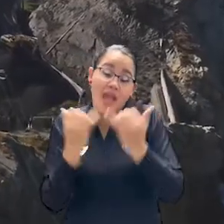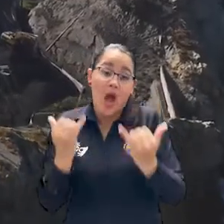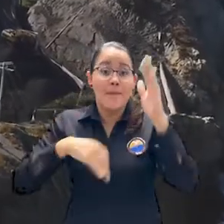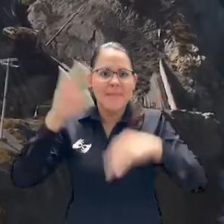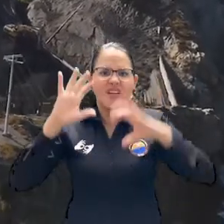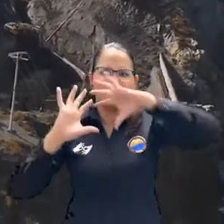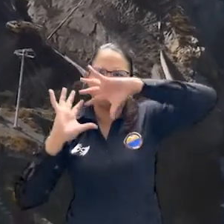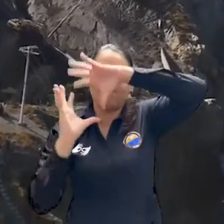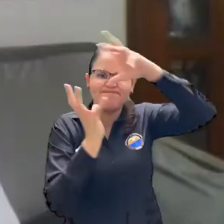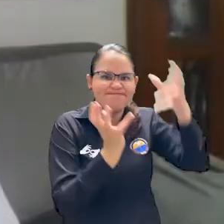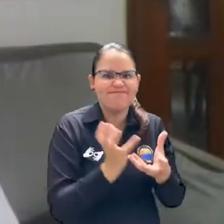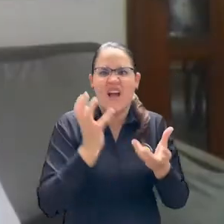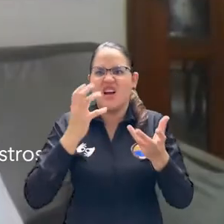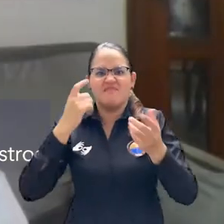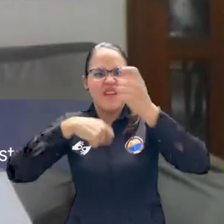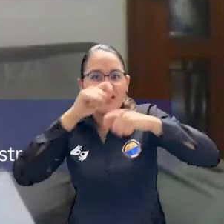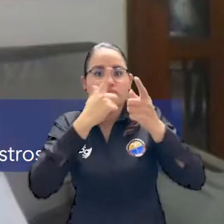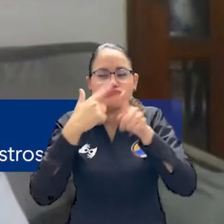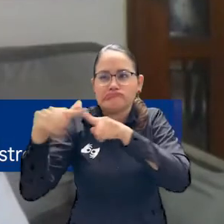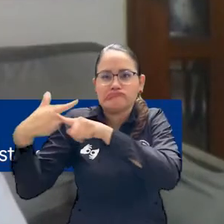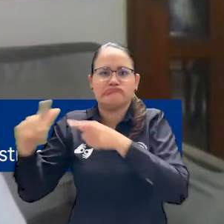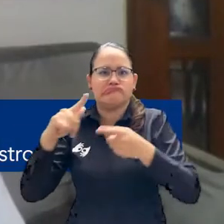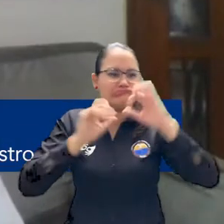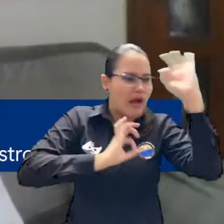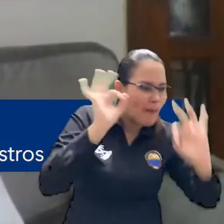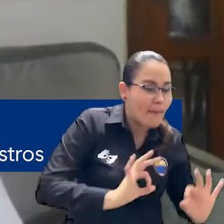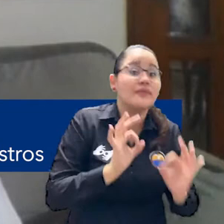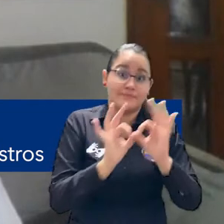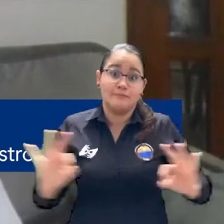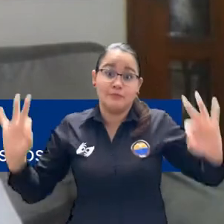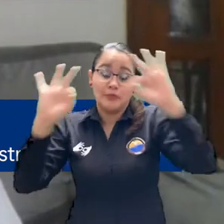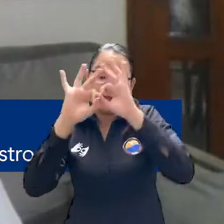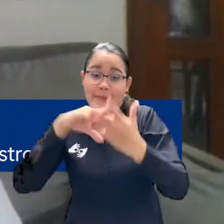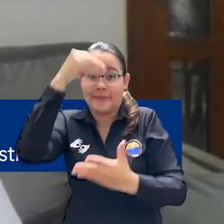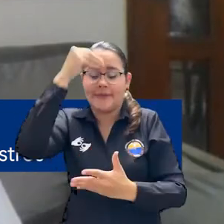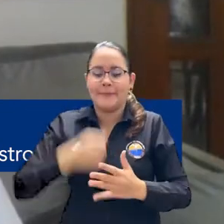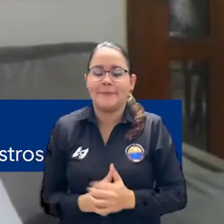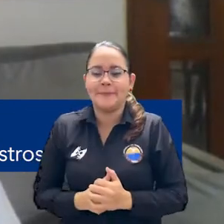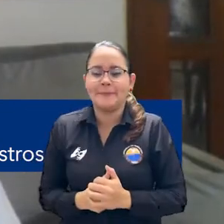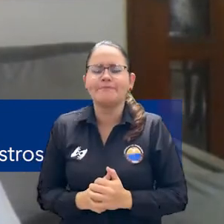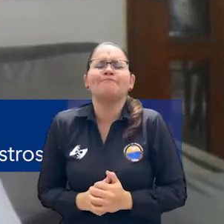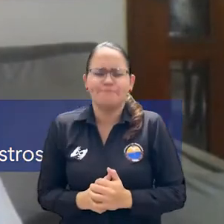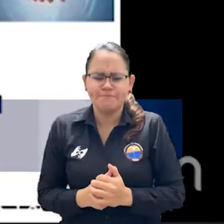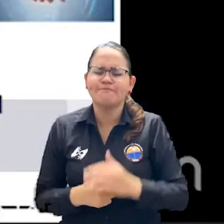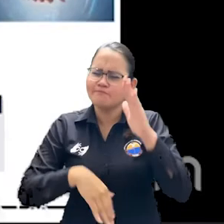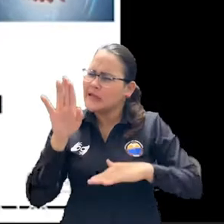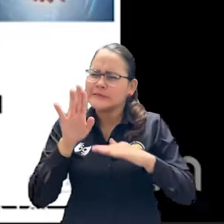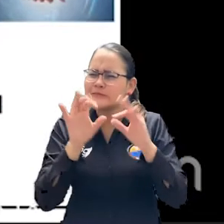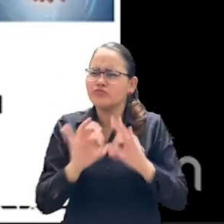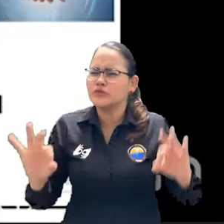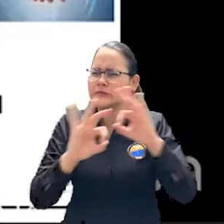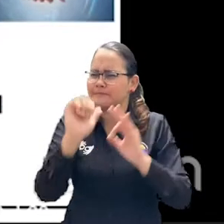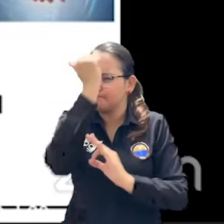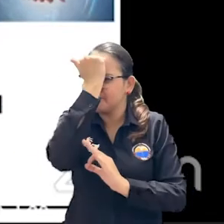mundo globalizado. El objetivo de esta materia es formar directivos en la industria logística, sobre